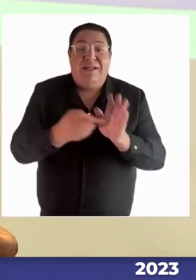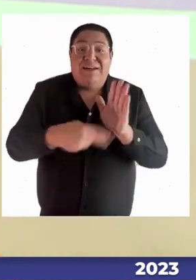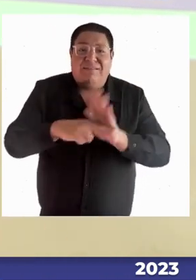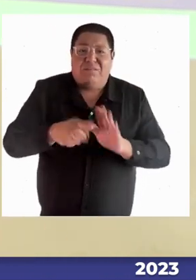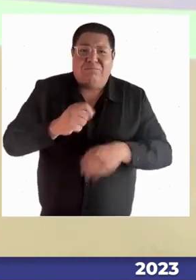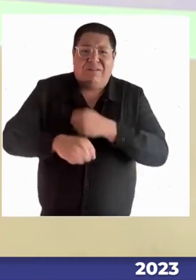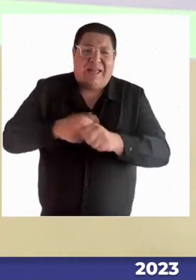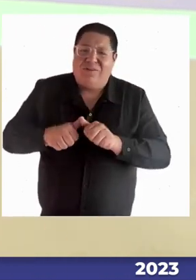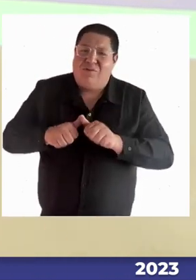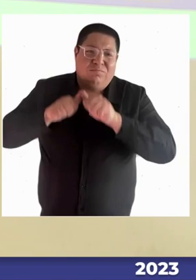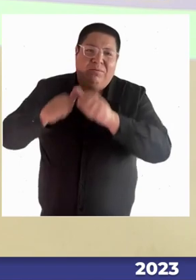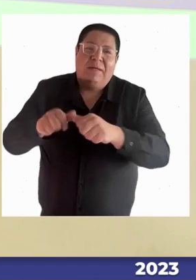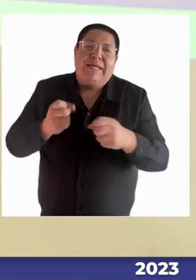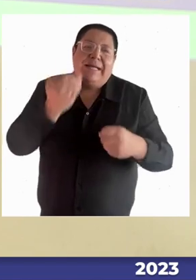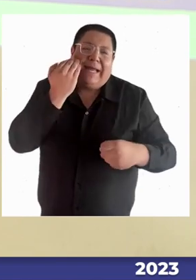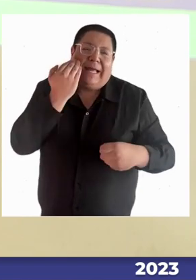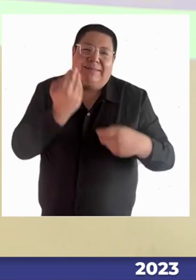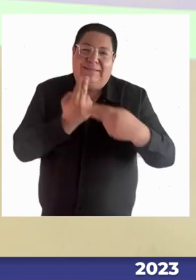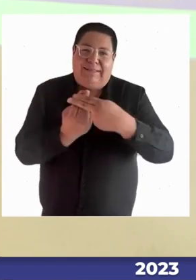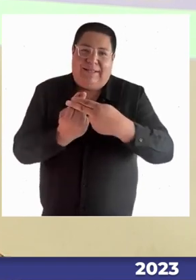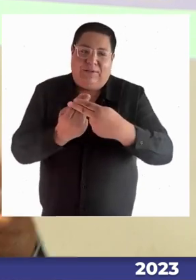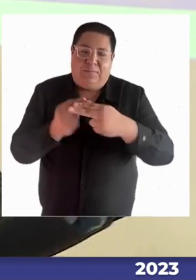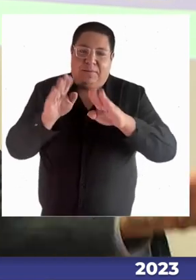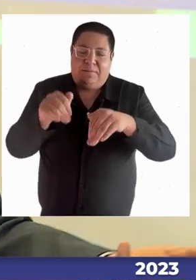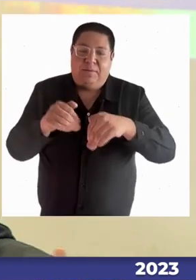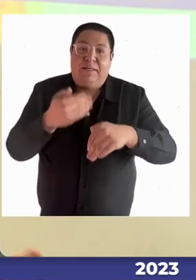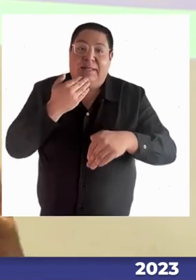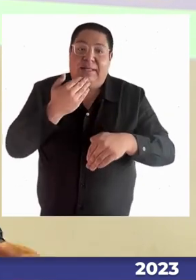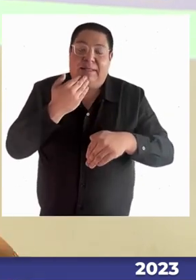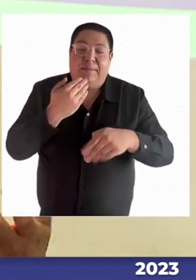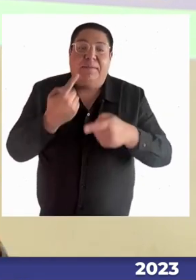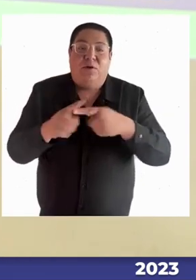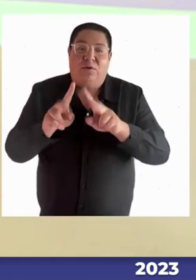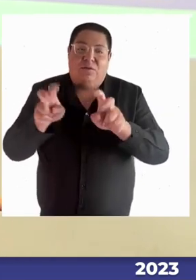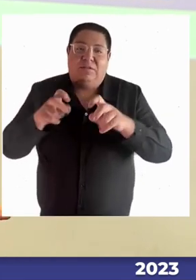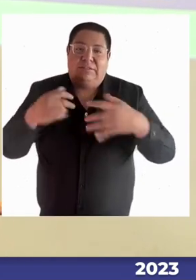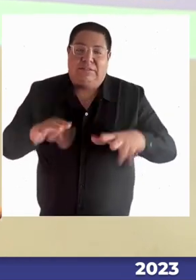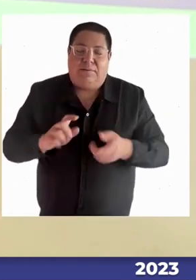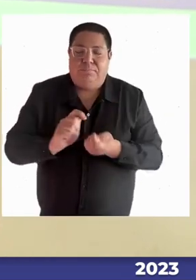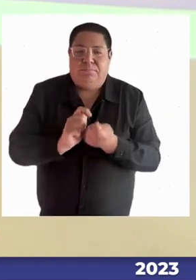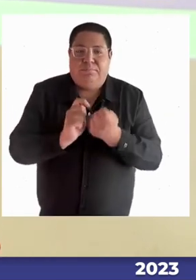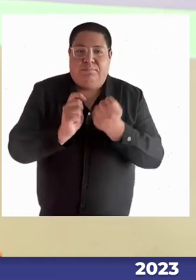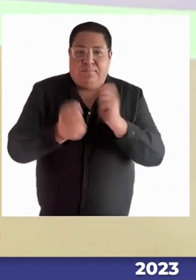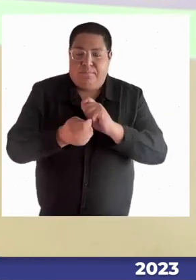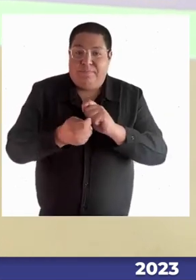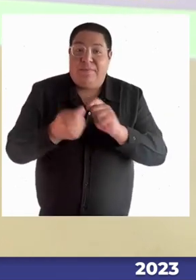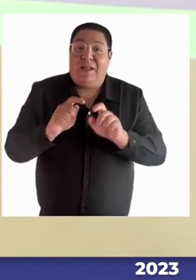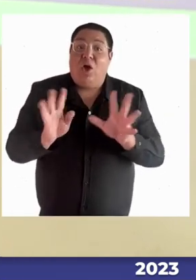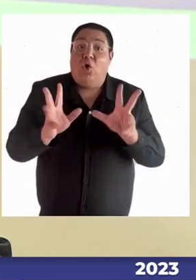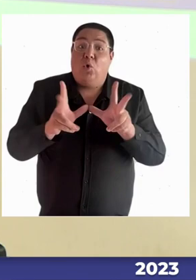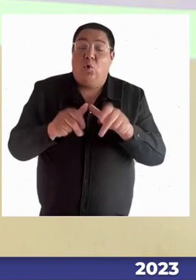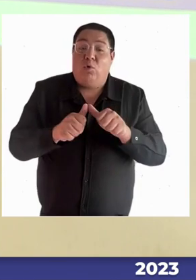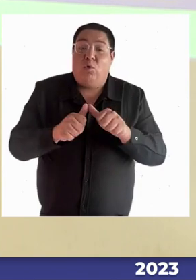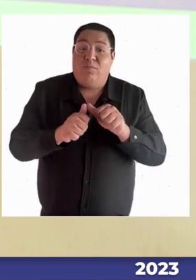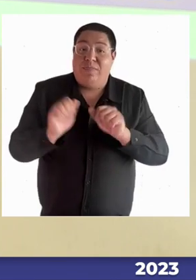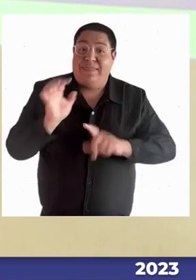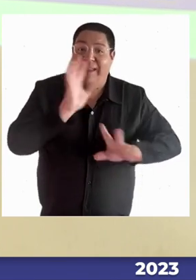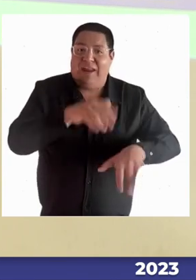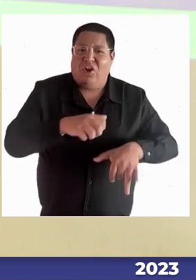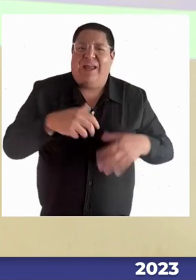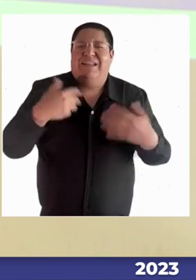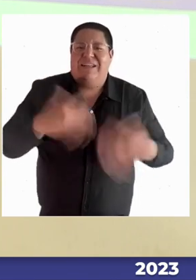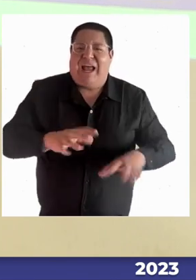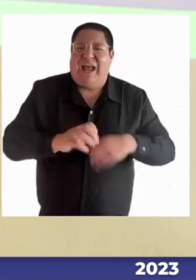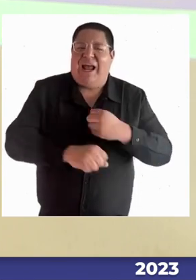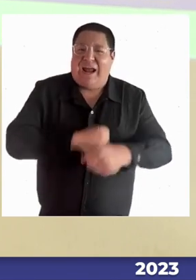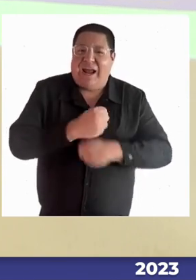Chico, en Cochran y en Coyeque. Y evidentemente en esa relación más estrecha que uno tiene como alcalde con las comunidades, obviamente